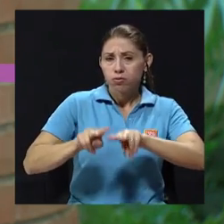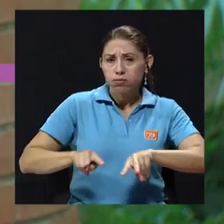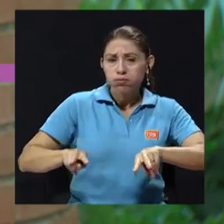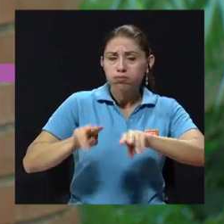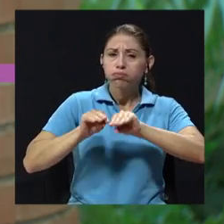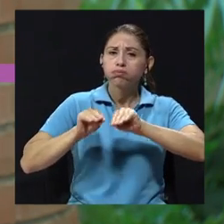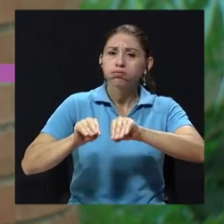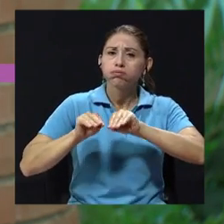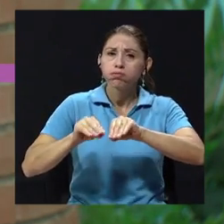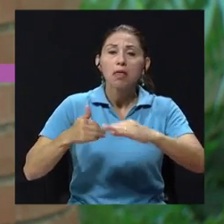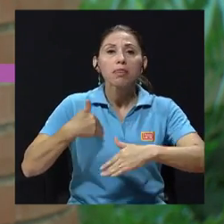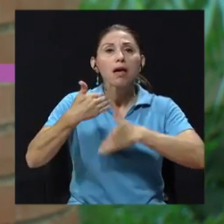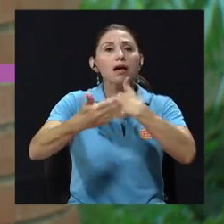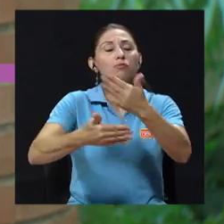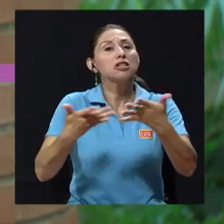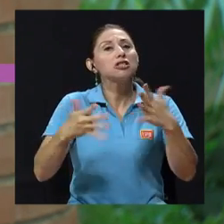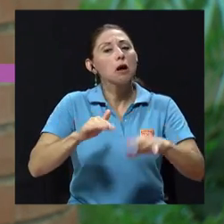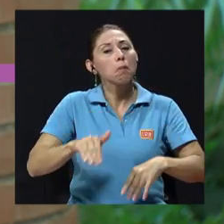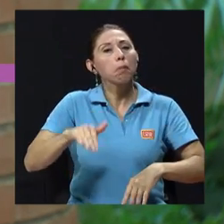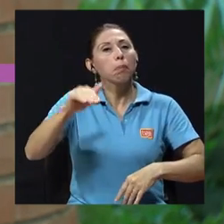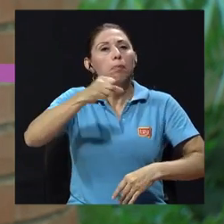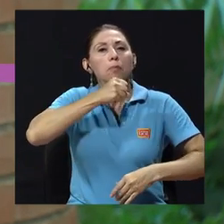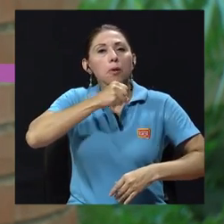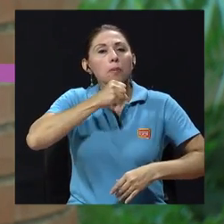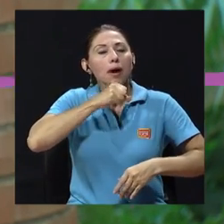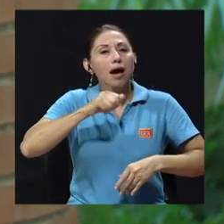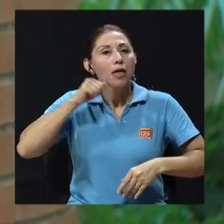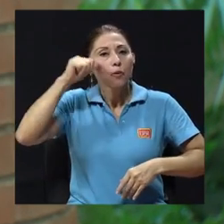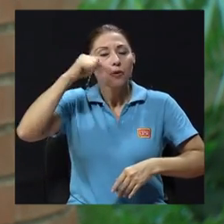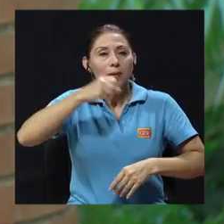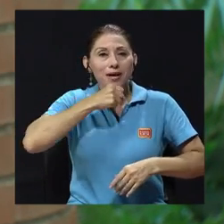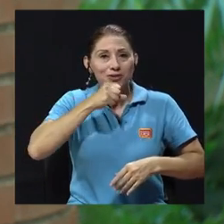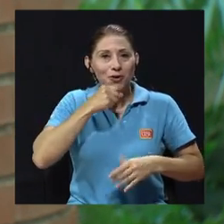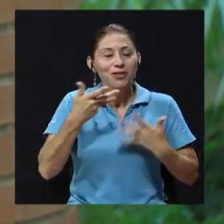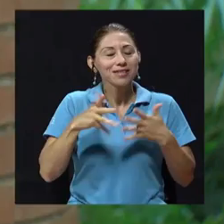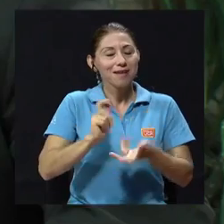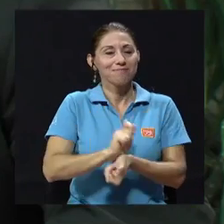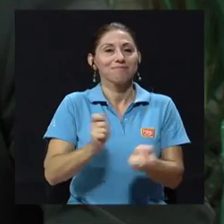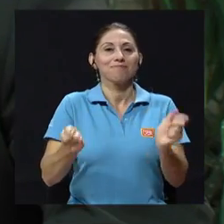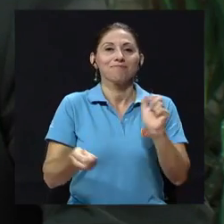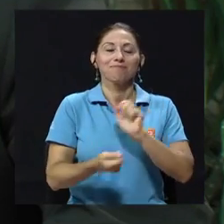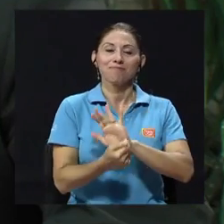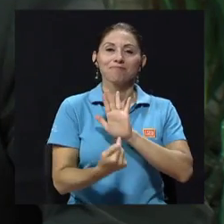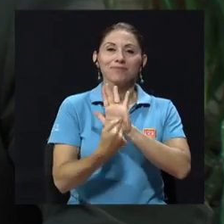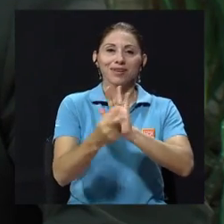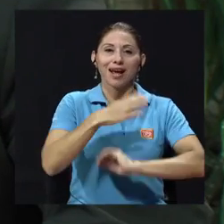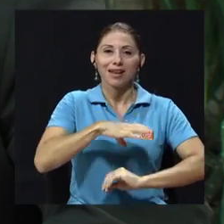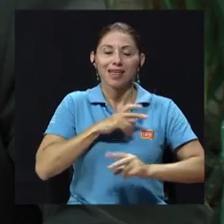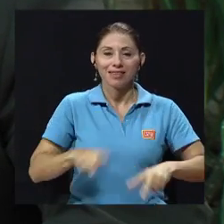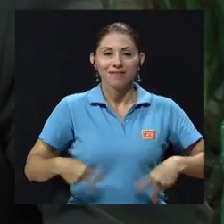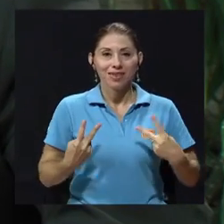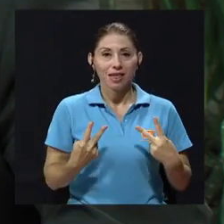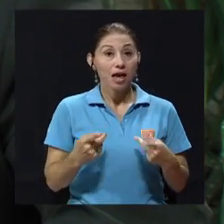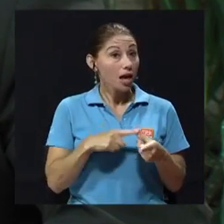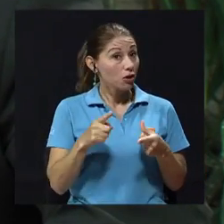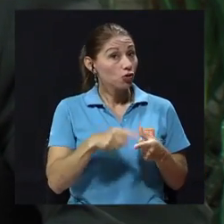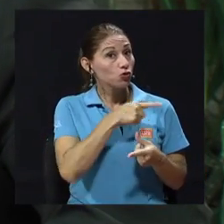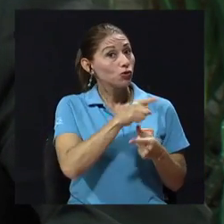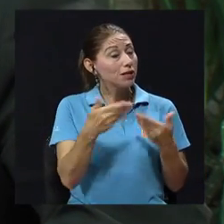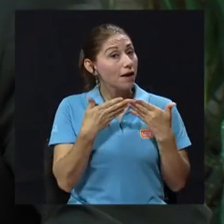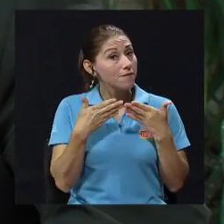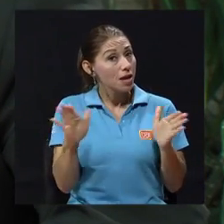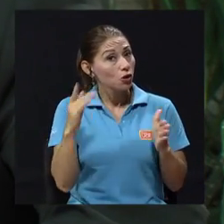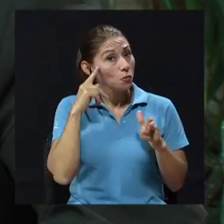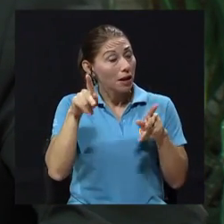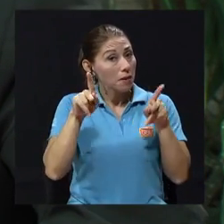cuando uno es una persona adulta mayor y la calidad de vida que va a tener. Entonces, doctora, ¿sí están abiertos ahorita a recibir patrocinadores